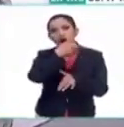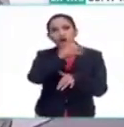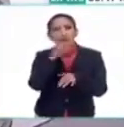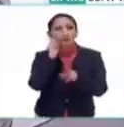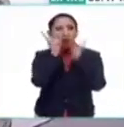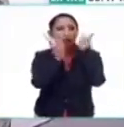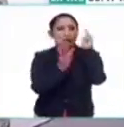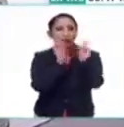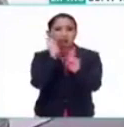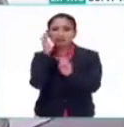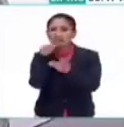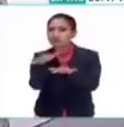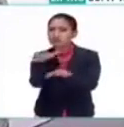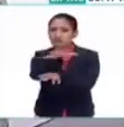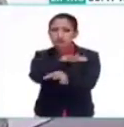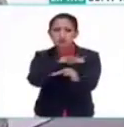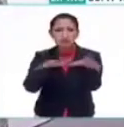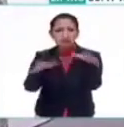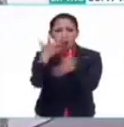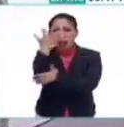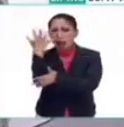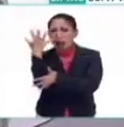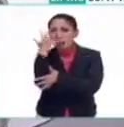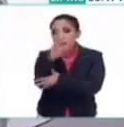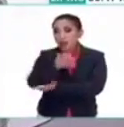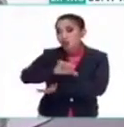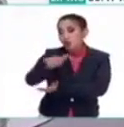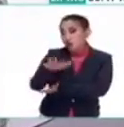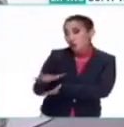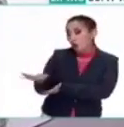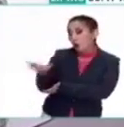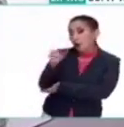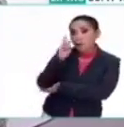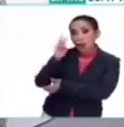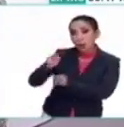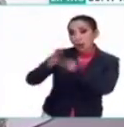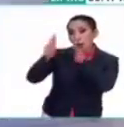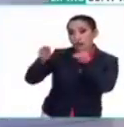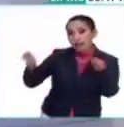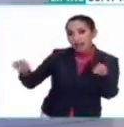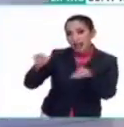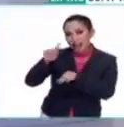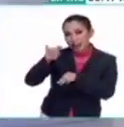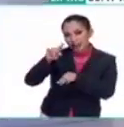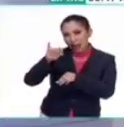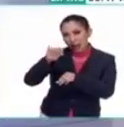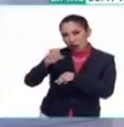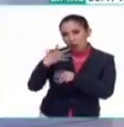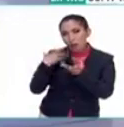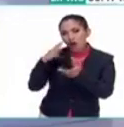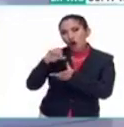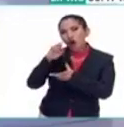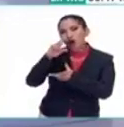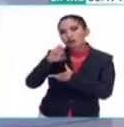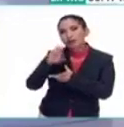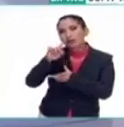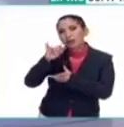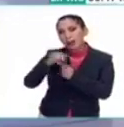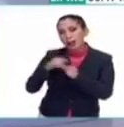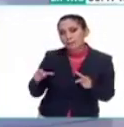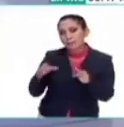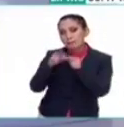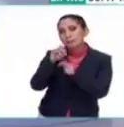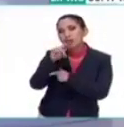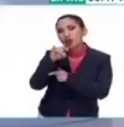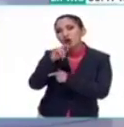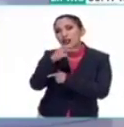vegetación exuberante tropical y del otro lado vamos a tener la alta montaña del altiplano, como ves el cofre de Perote, el pico de Orizaba,